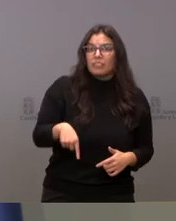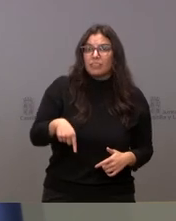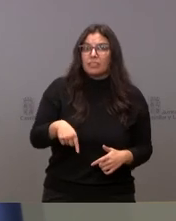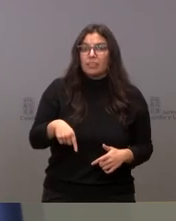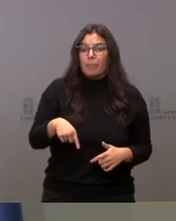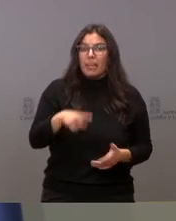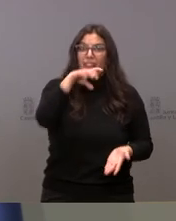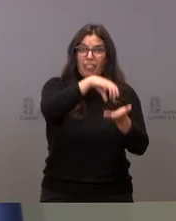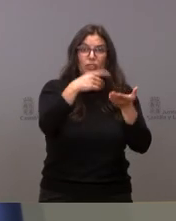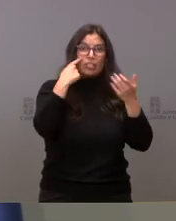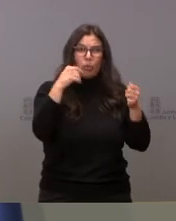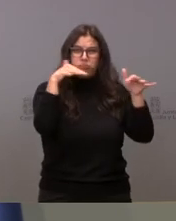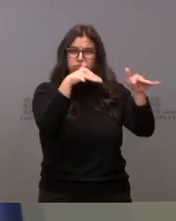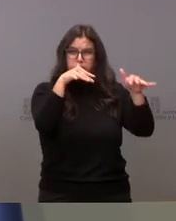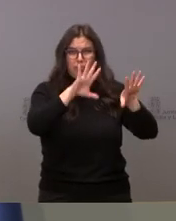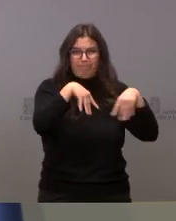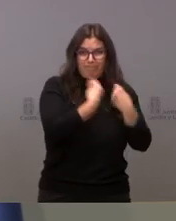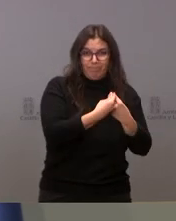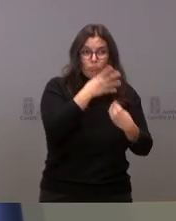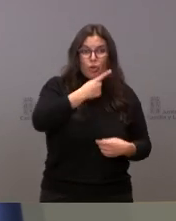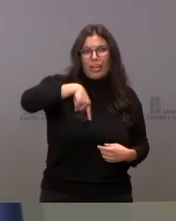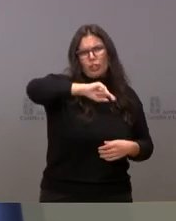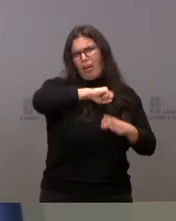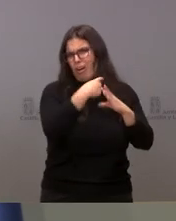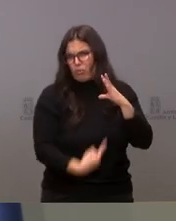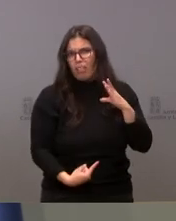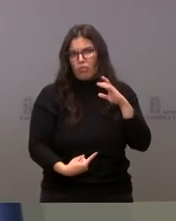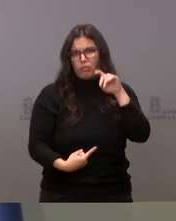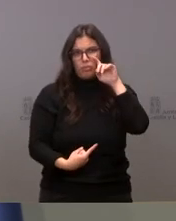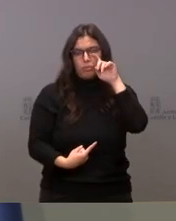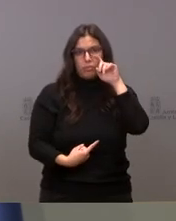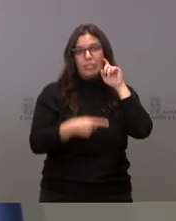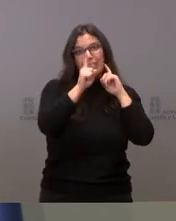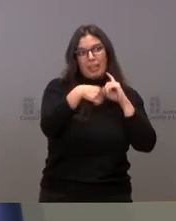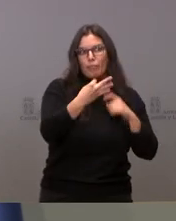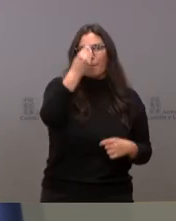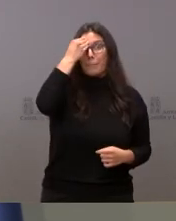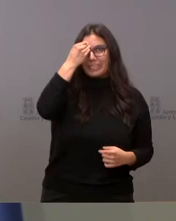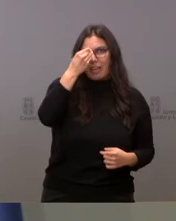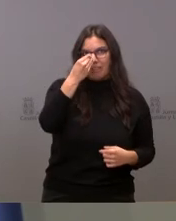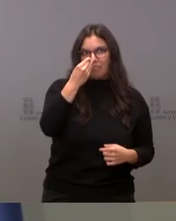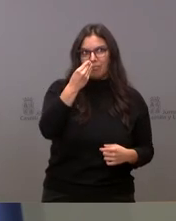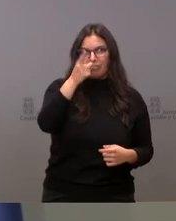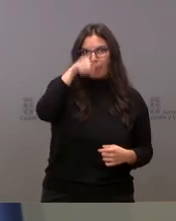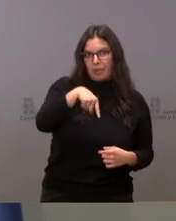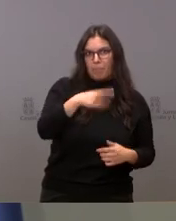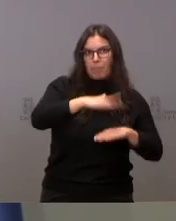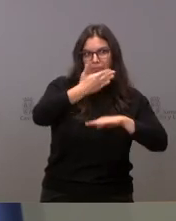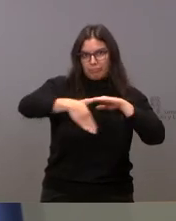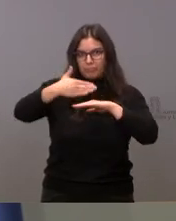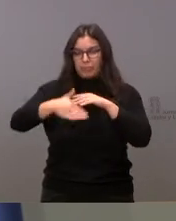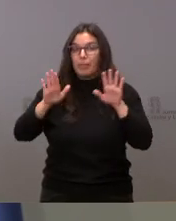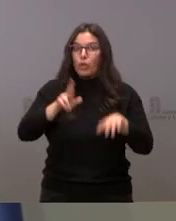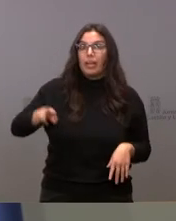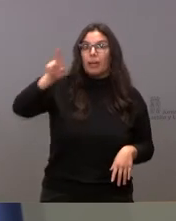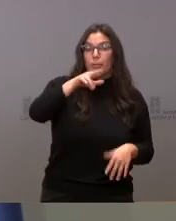nuestra atención primaria, porque están muy cansados y eso es otra de las consideraciones que tenemos que tener en cuenta. Pero le insisto. En